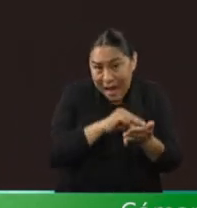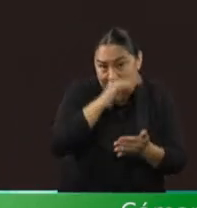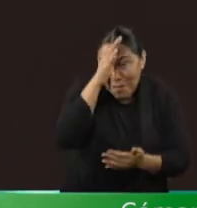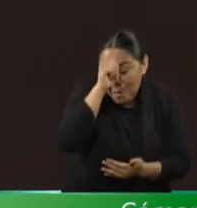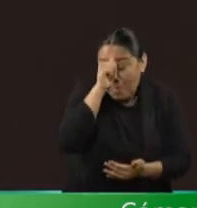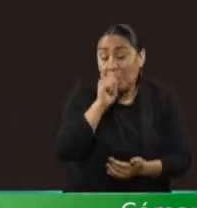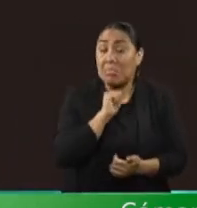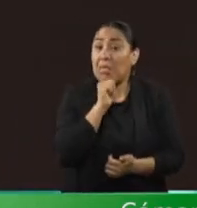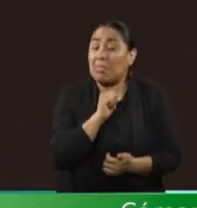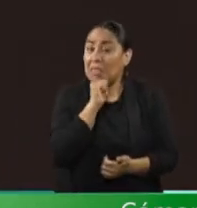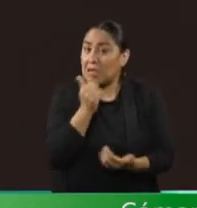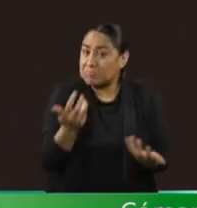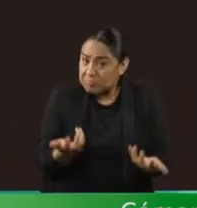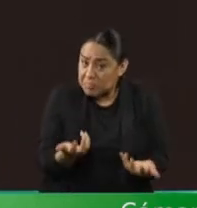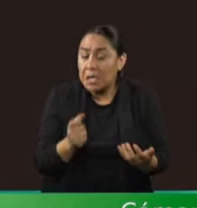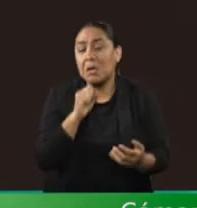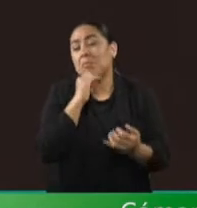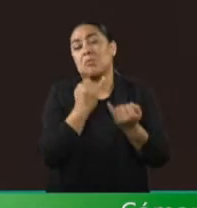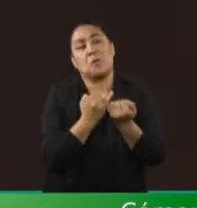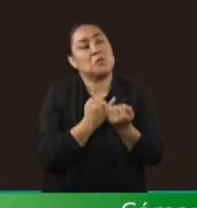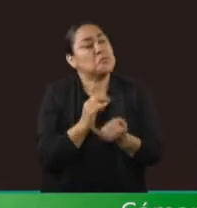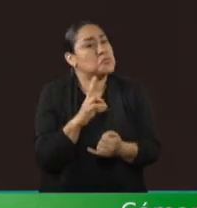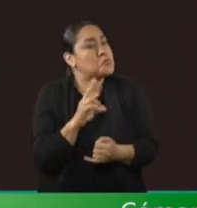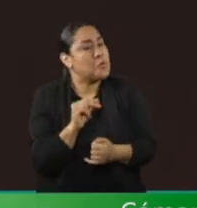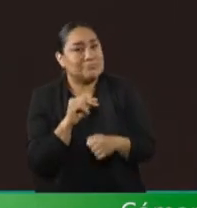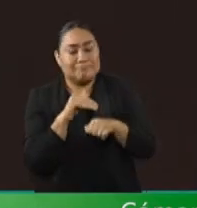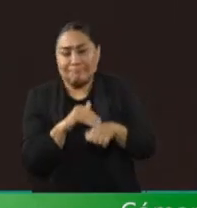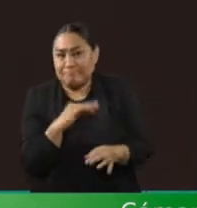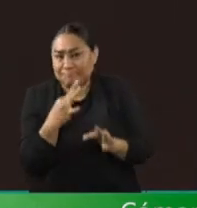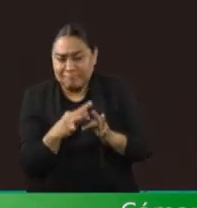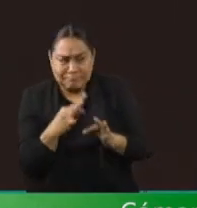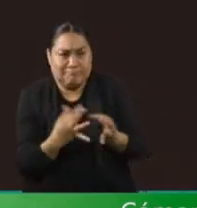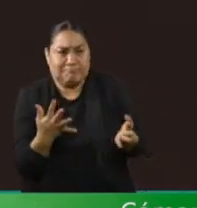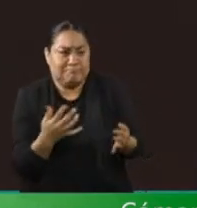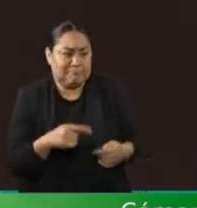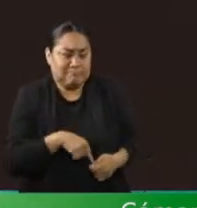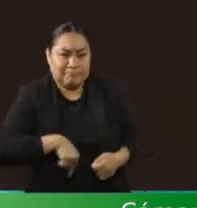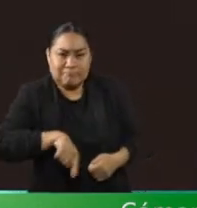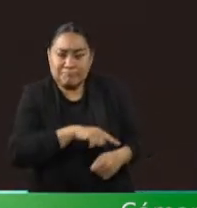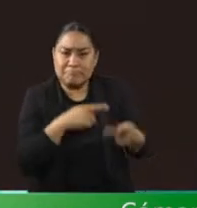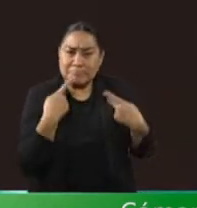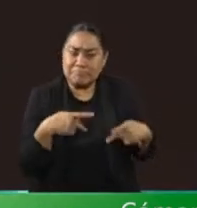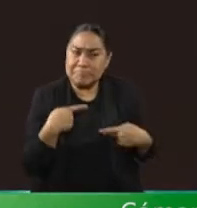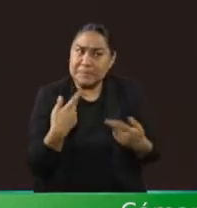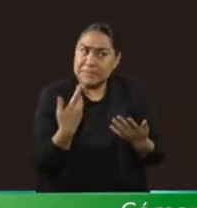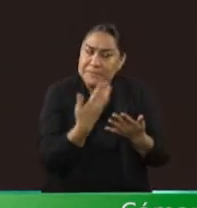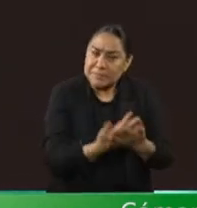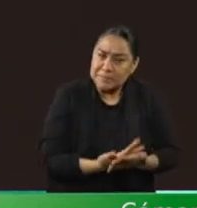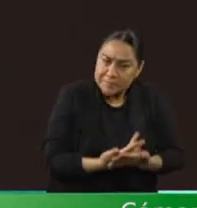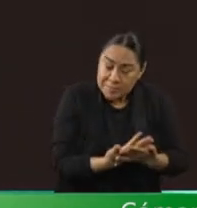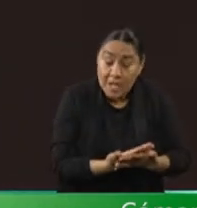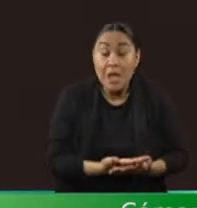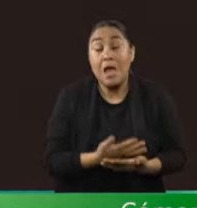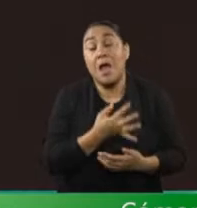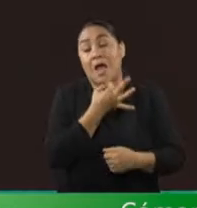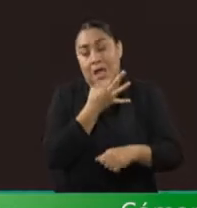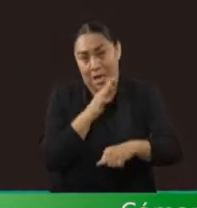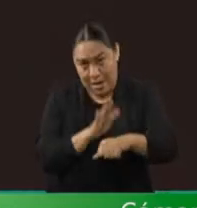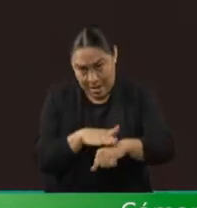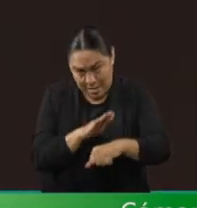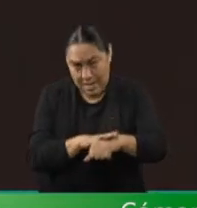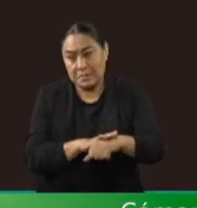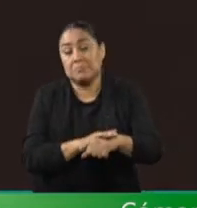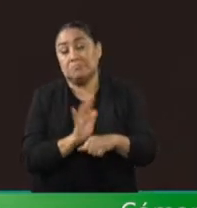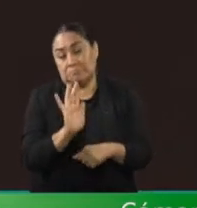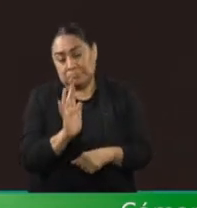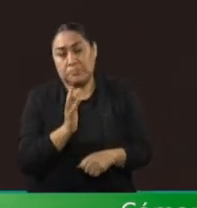sino que le han fallado e incumplido a toda una generación de mexicanos y mexicanas. Y hay que alertar, porque en unos momentos